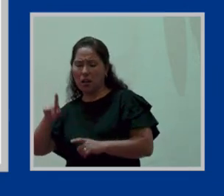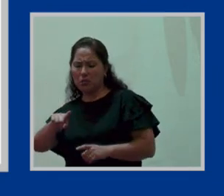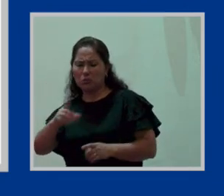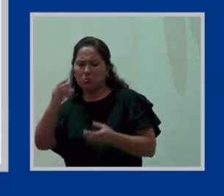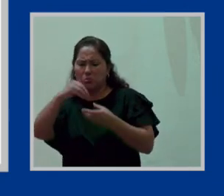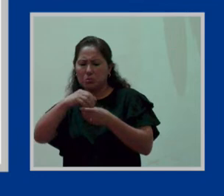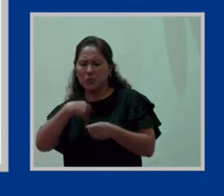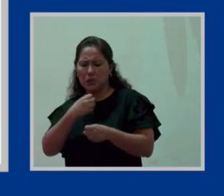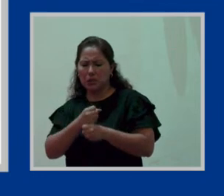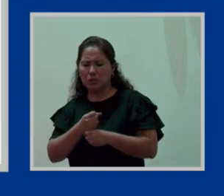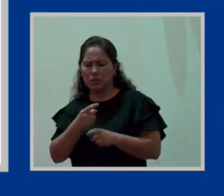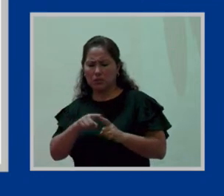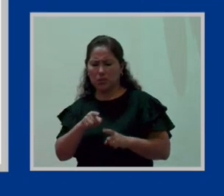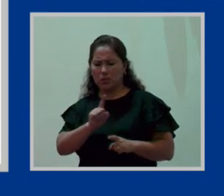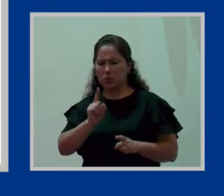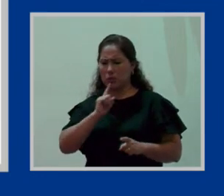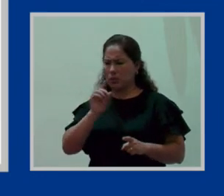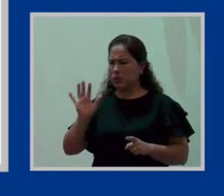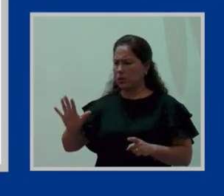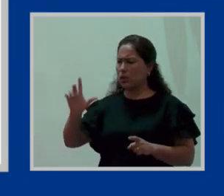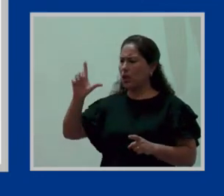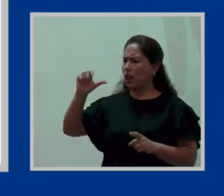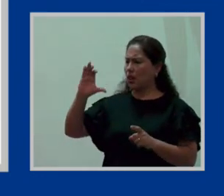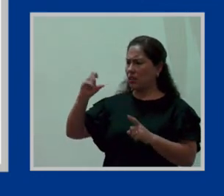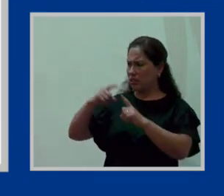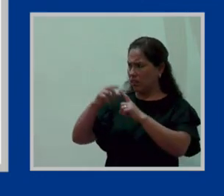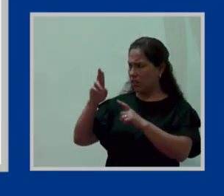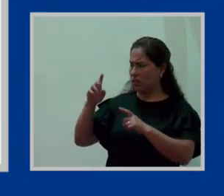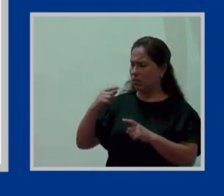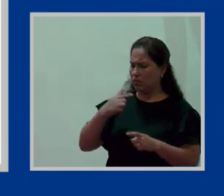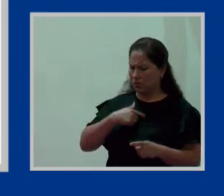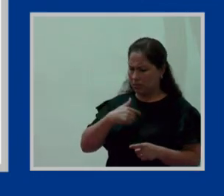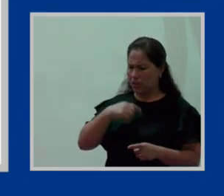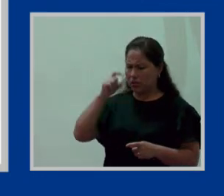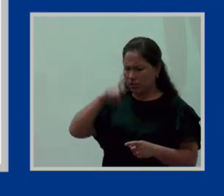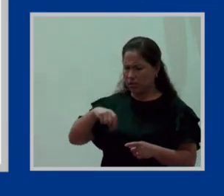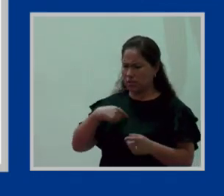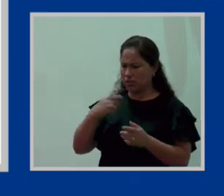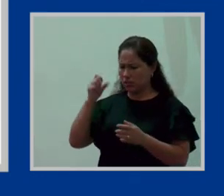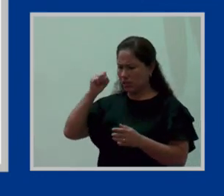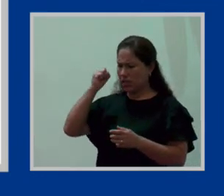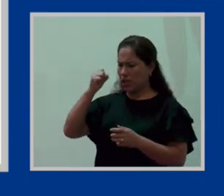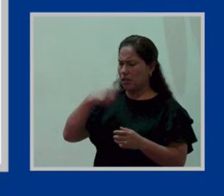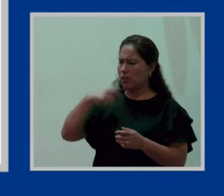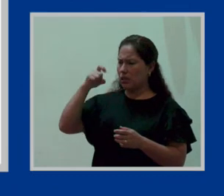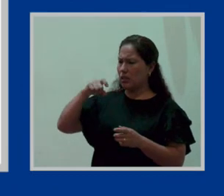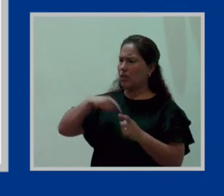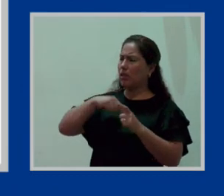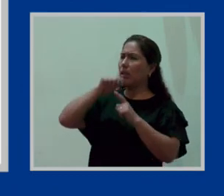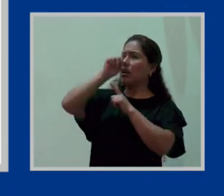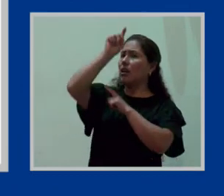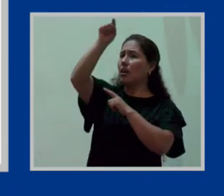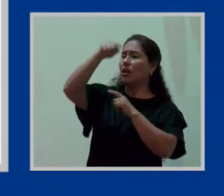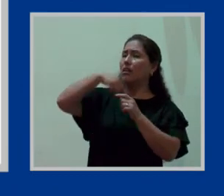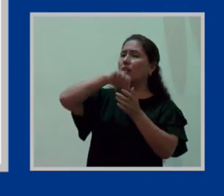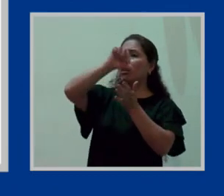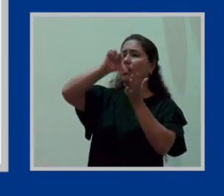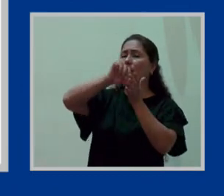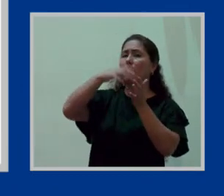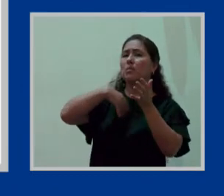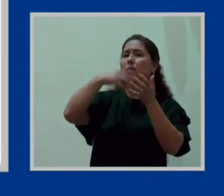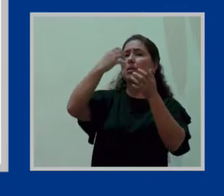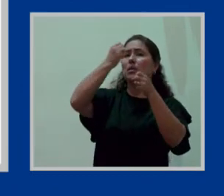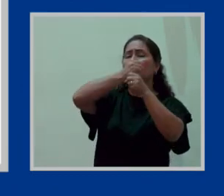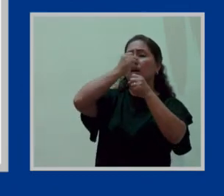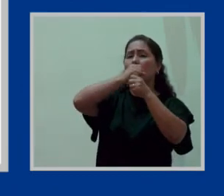oiga pero no es un lactario es el mío ella tiene el vínculo laboral que se vaya digamos o sea la central que es la empresa de